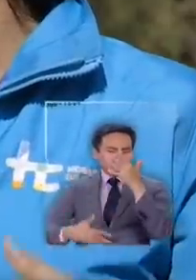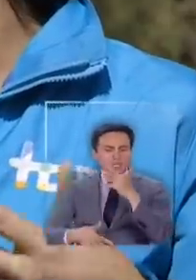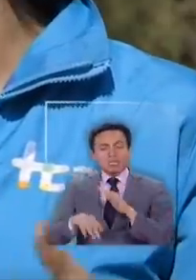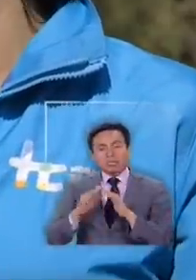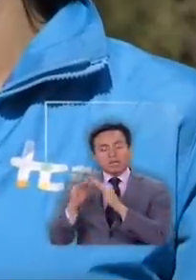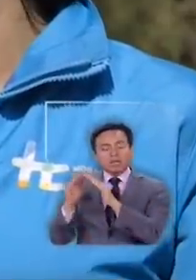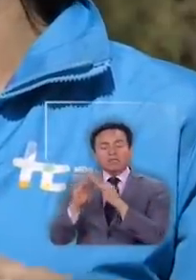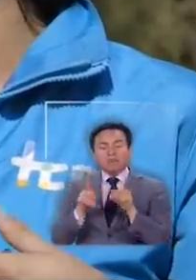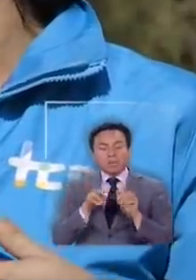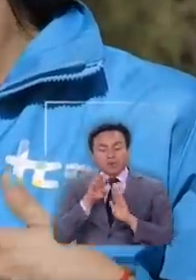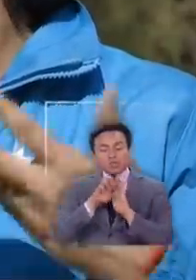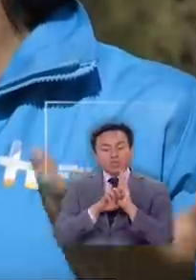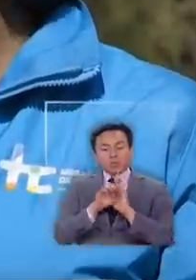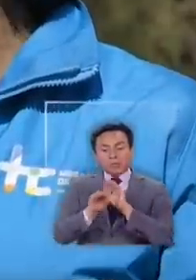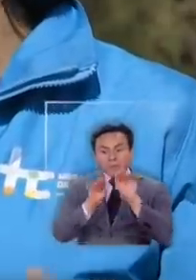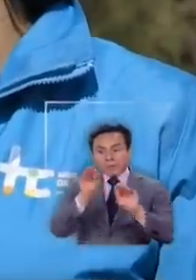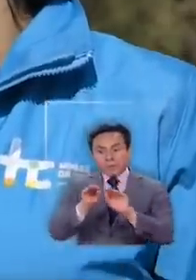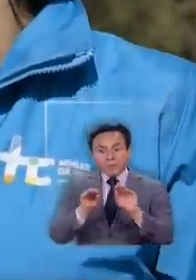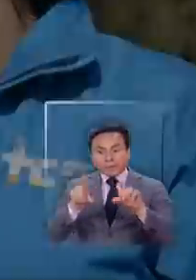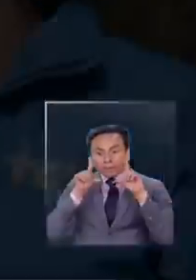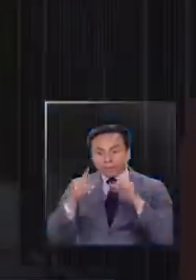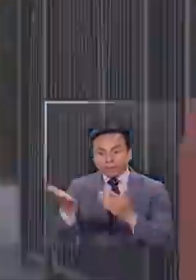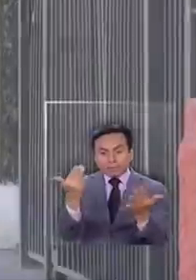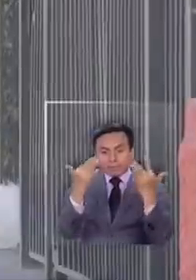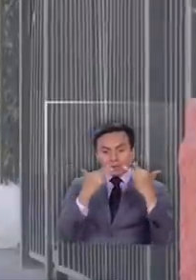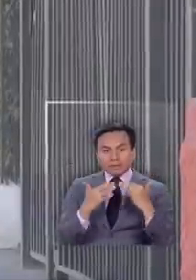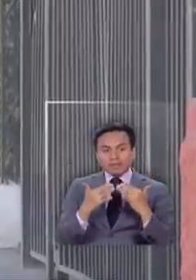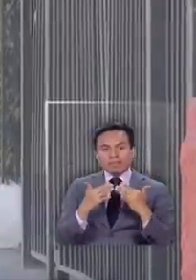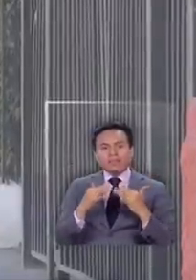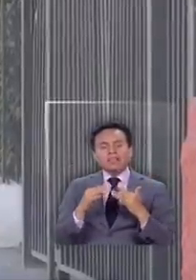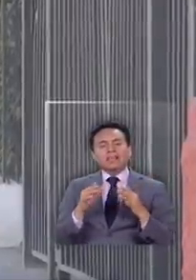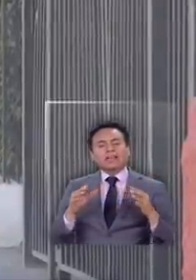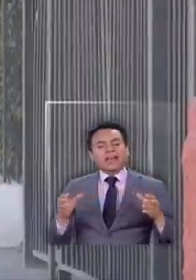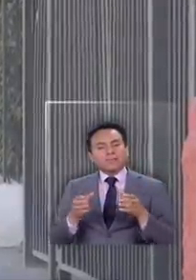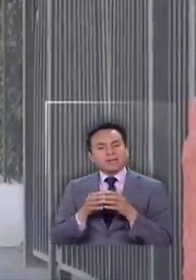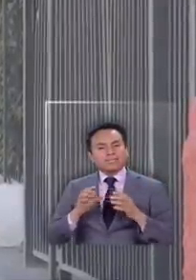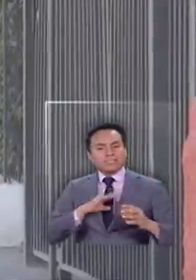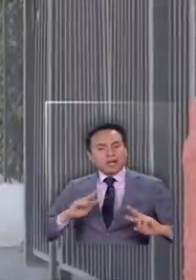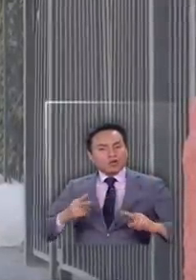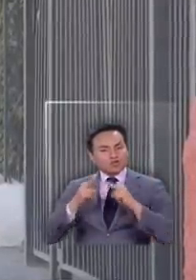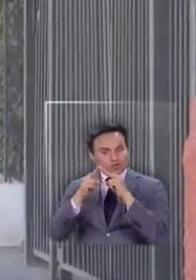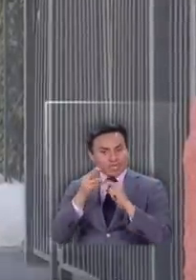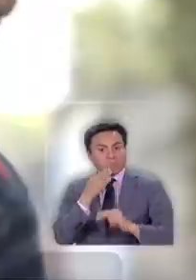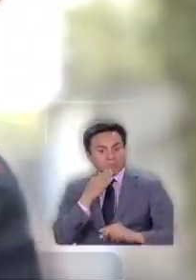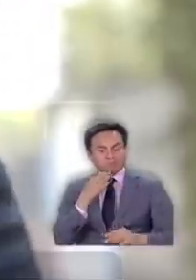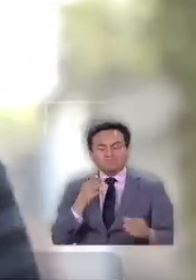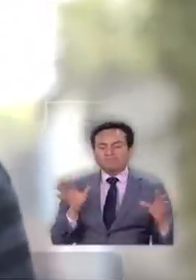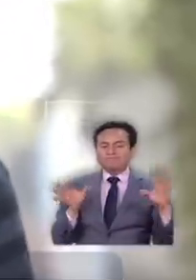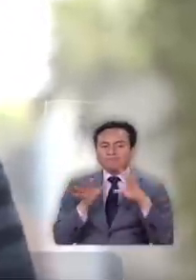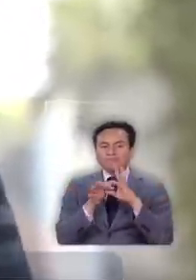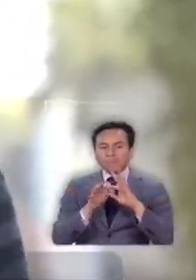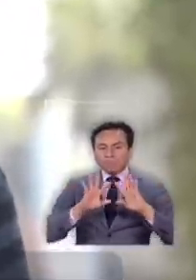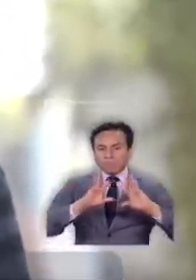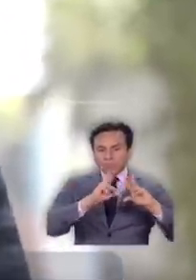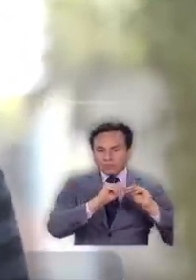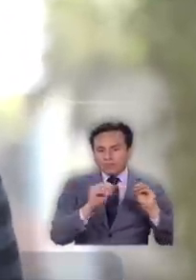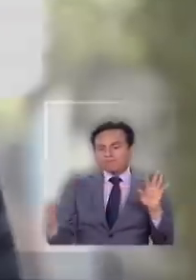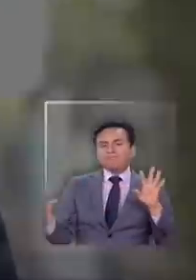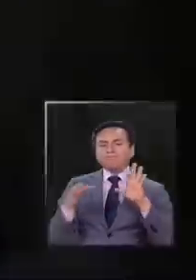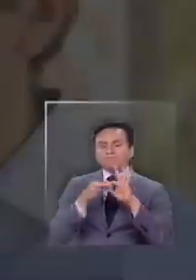avanzando en el proyecto invitando a más actores se sumó la cámara chilena a la construcción nosotros hemos hecho el vínculo con la organización hemos